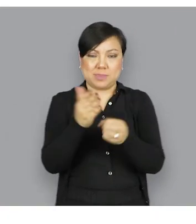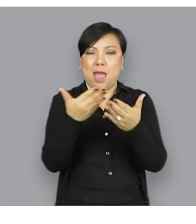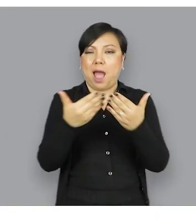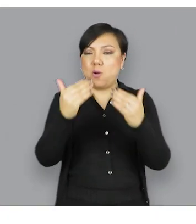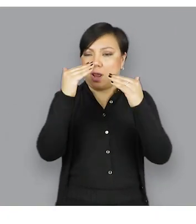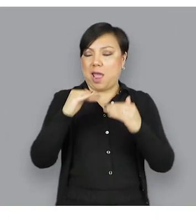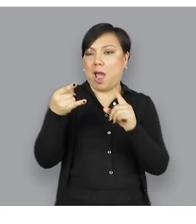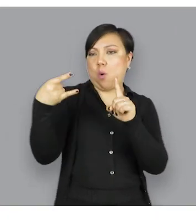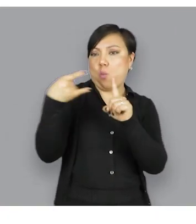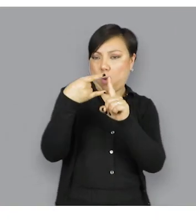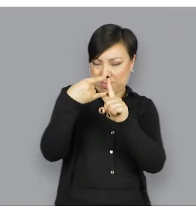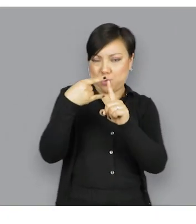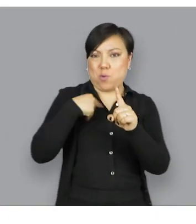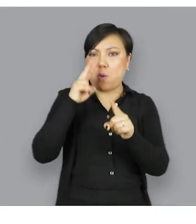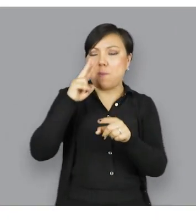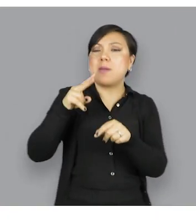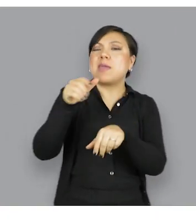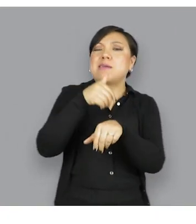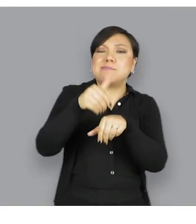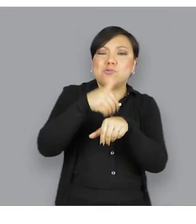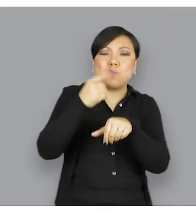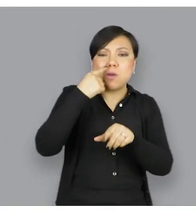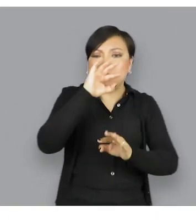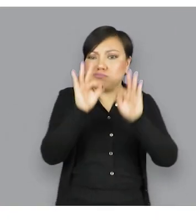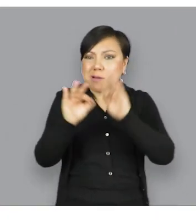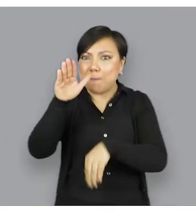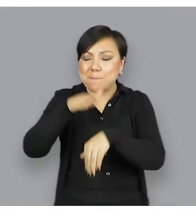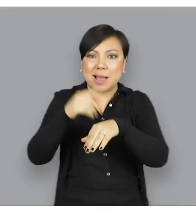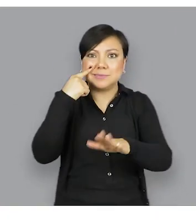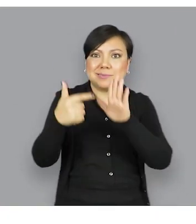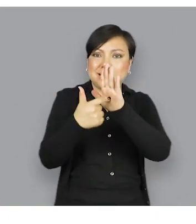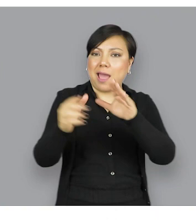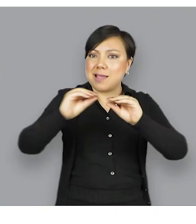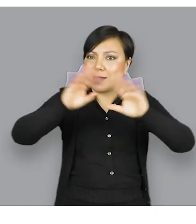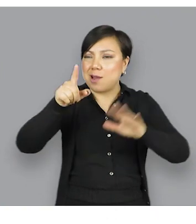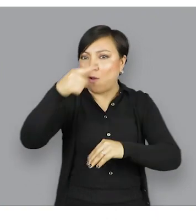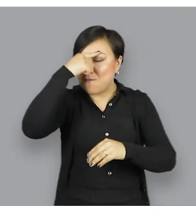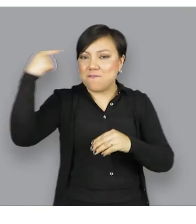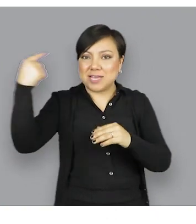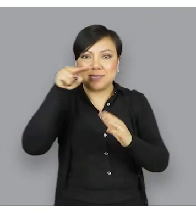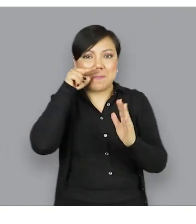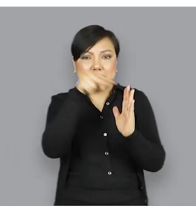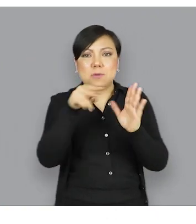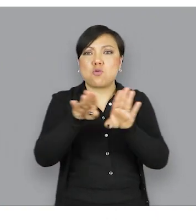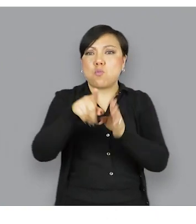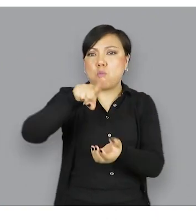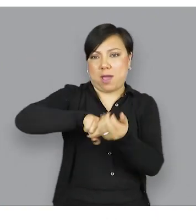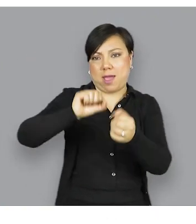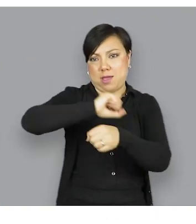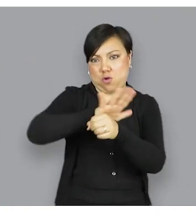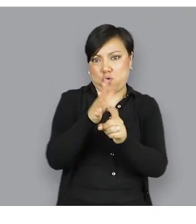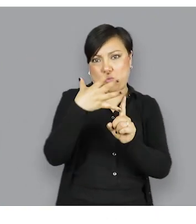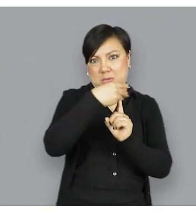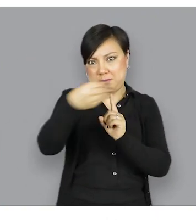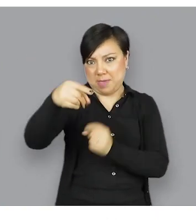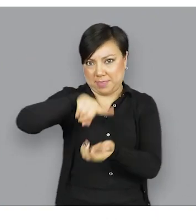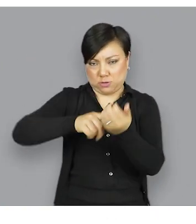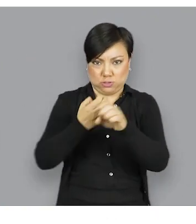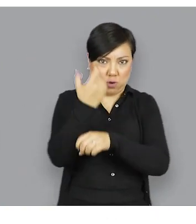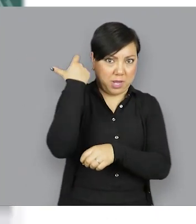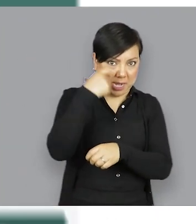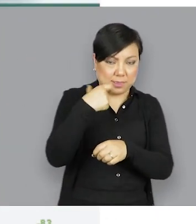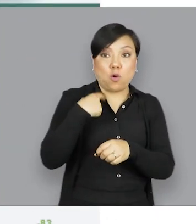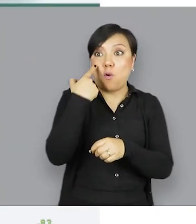Ahora veamos el segundo cuadro en donde encuentras los números a detalle. Esta es la manera más fácil de tener actualizados los datos sobre la pandemia en el estado.